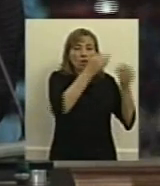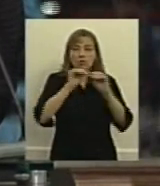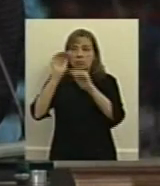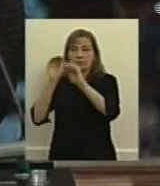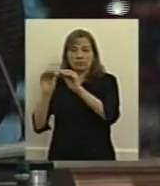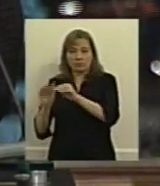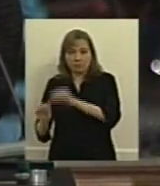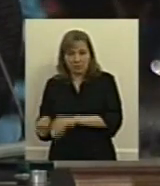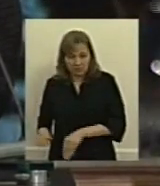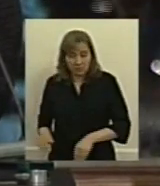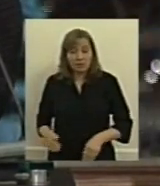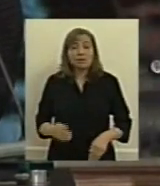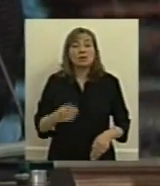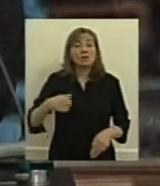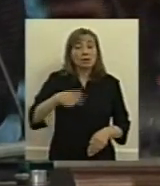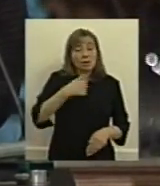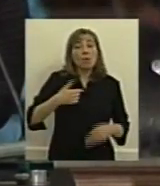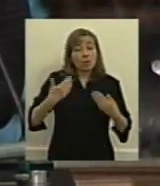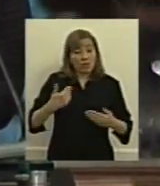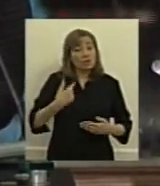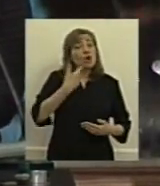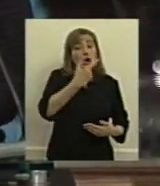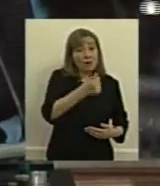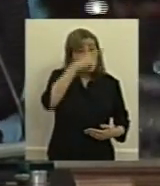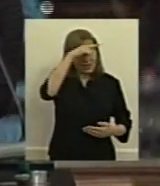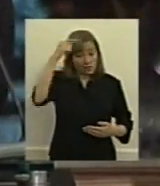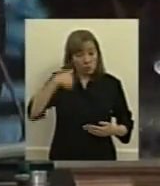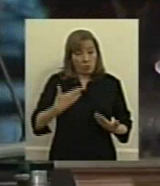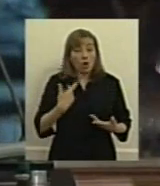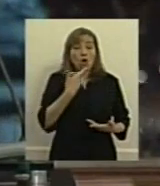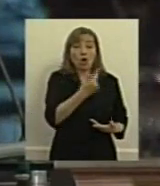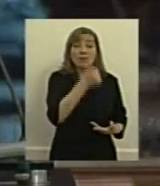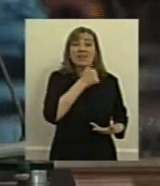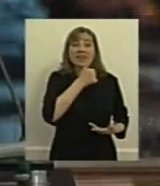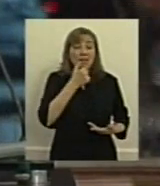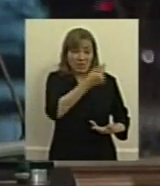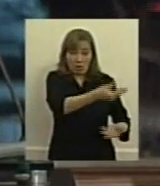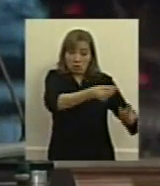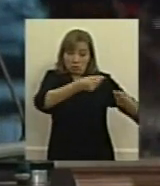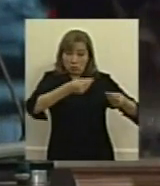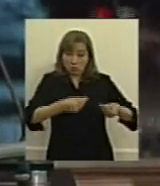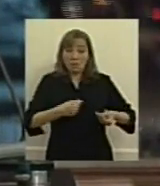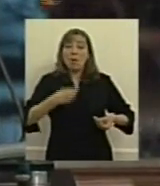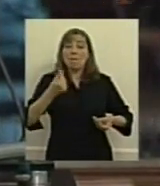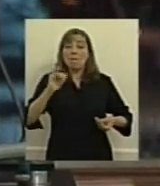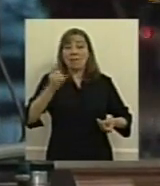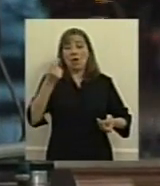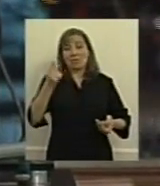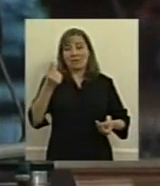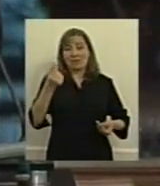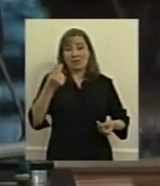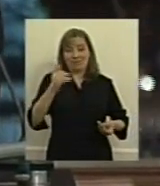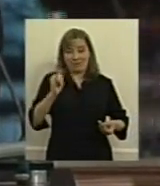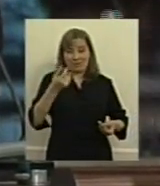utilizar el poder de compra del Estado precisamente para lograr mejores precios y que mayor